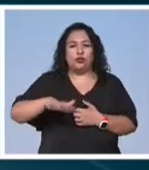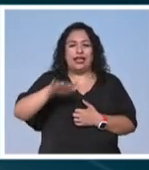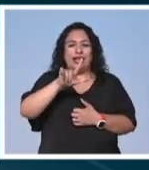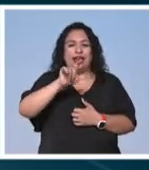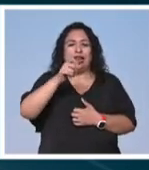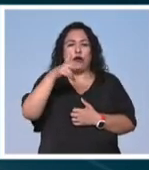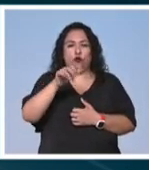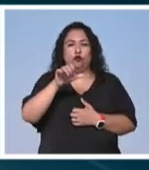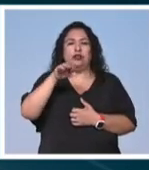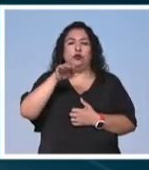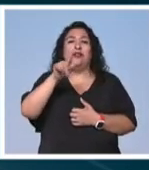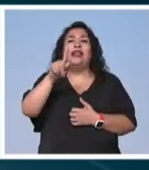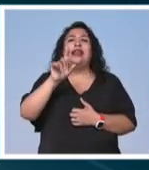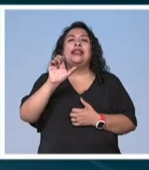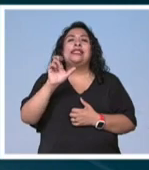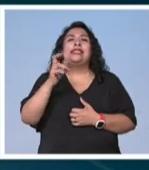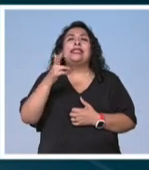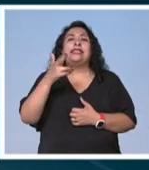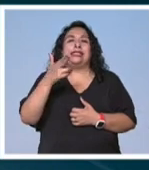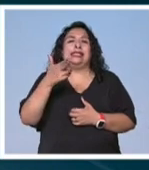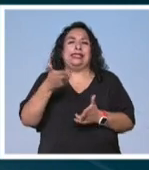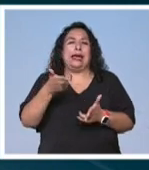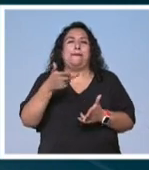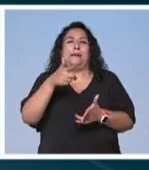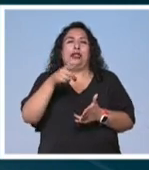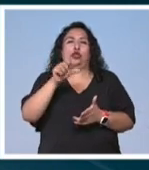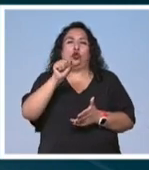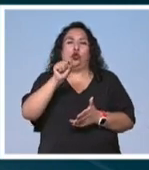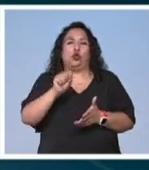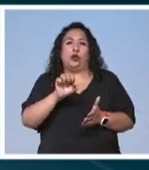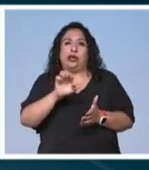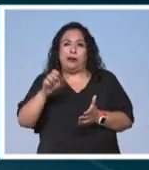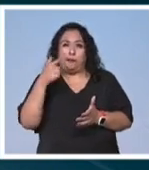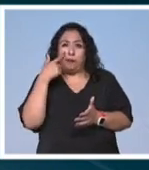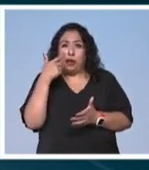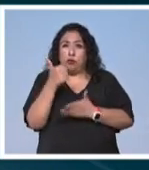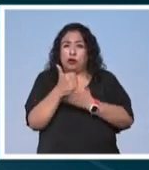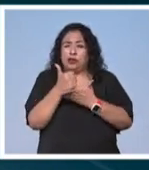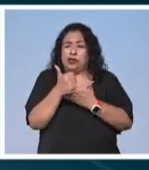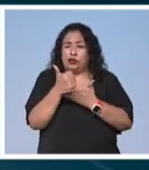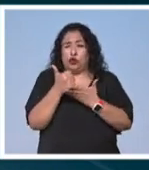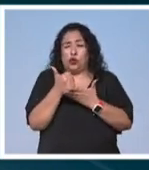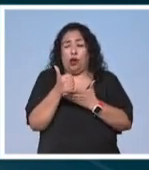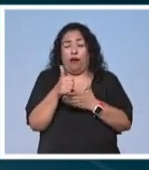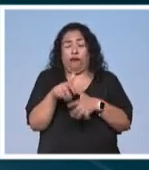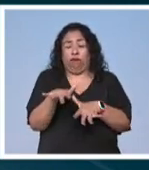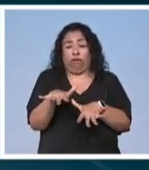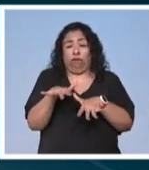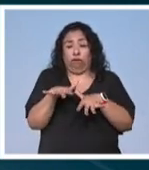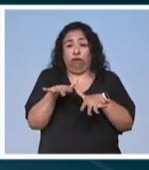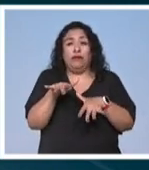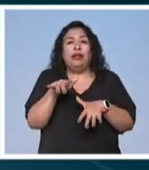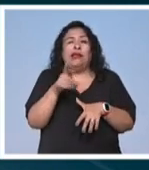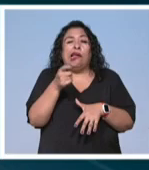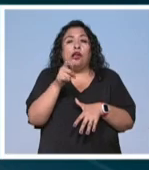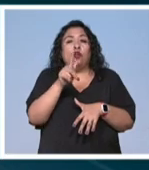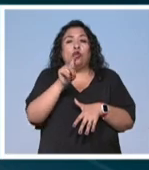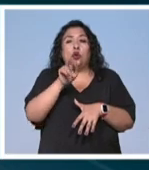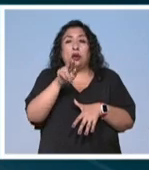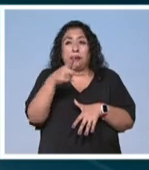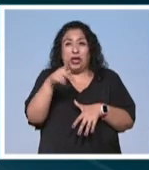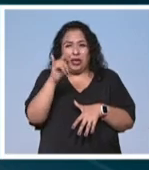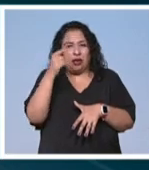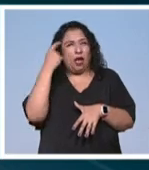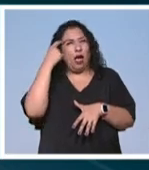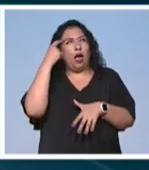montebello allá en el sureste de chiapas ubican este lugar por los fuertes colores azules incluso turquesa que tienen pero esas imágenes que